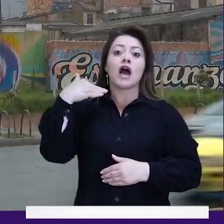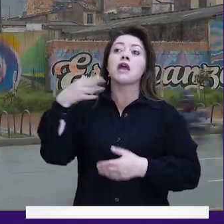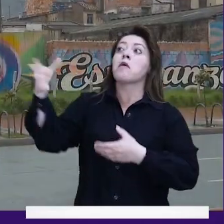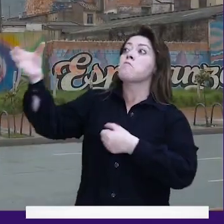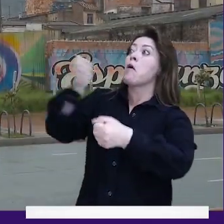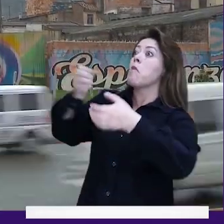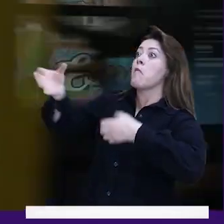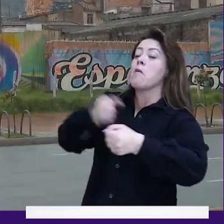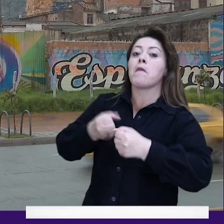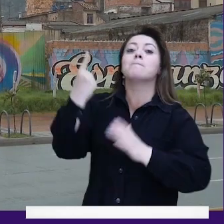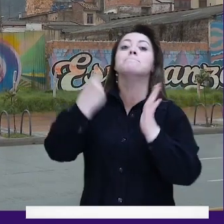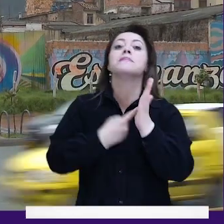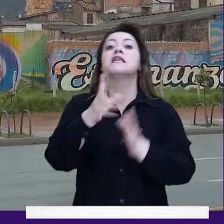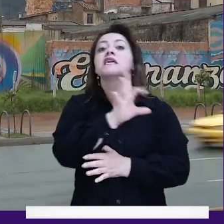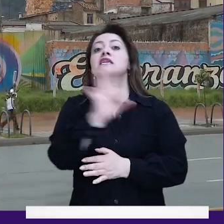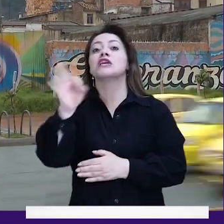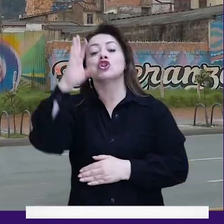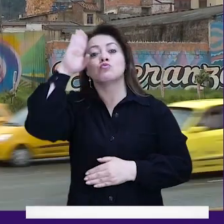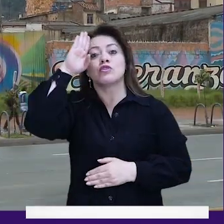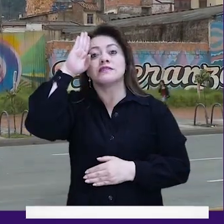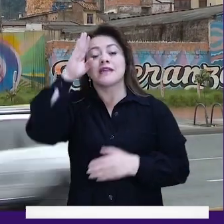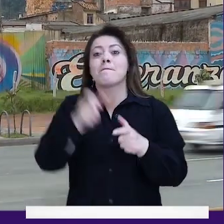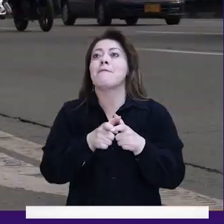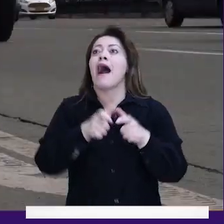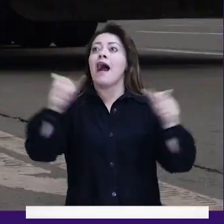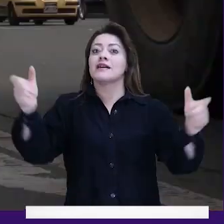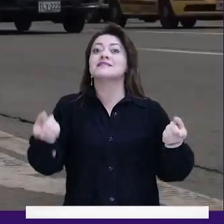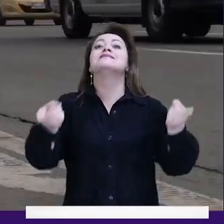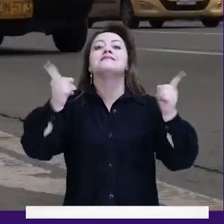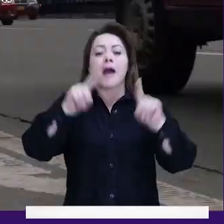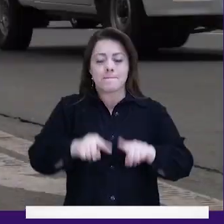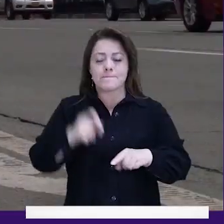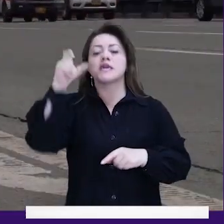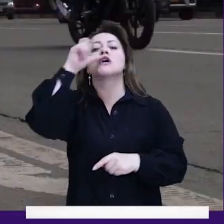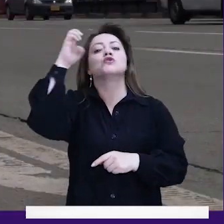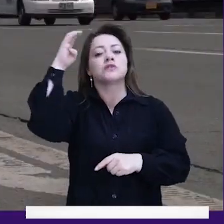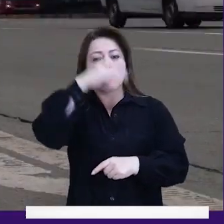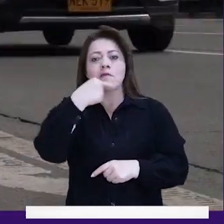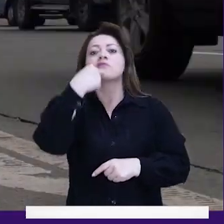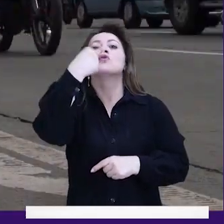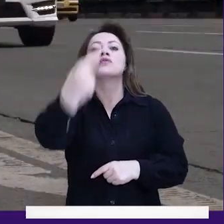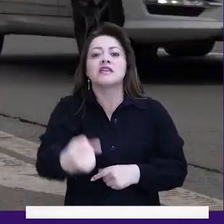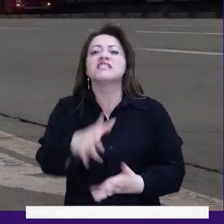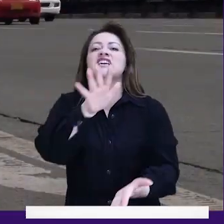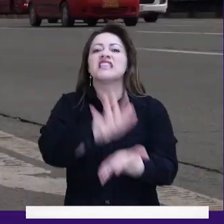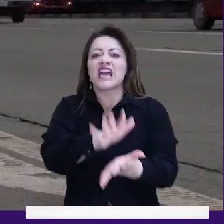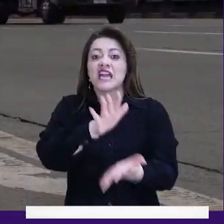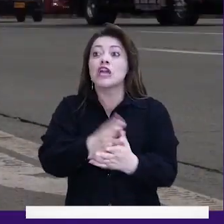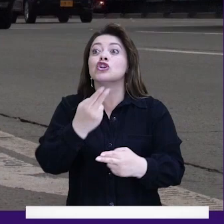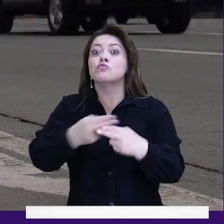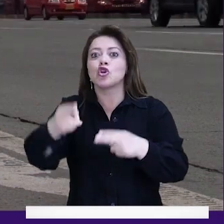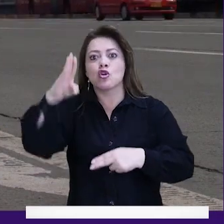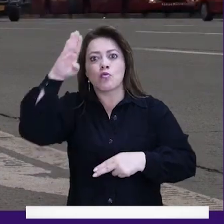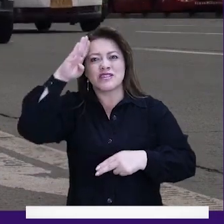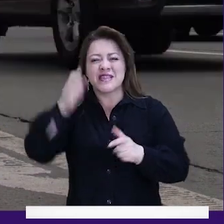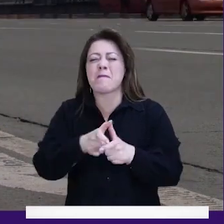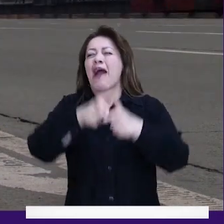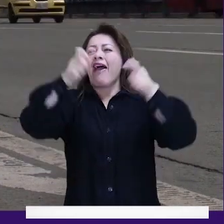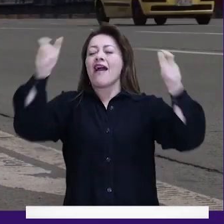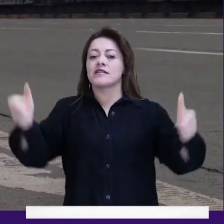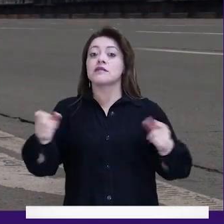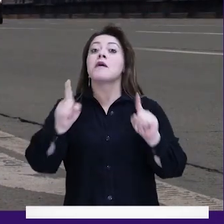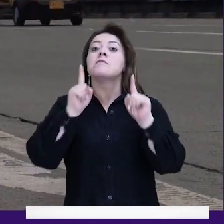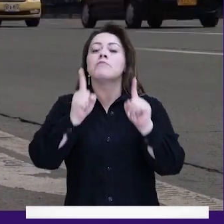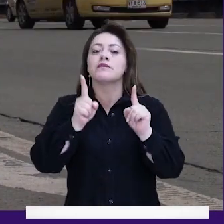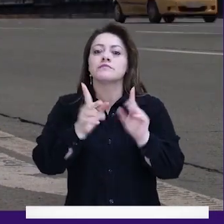del pie de fuerza y realmente trajo a Bogotá más de 1.500 efectivos. El presidente Gustavo Petro también ha dicho que aumentará el pie de fuerza.